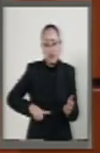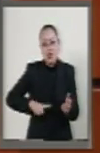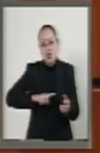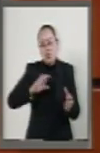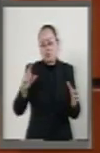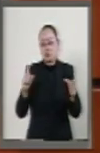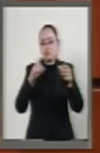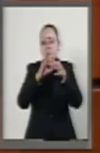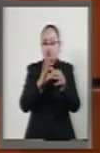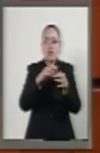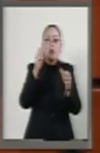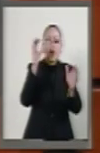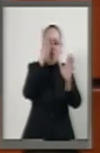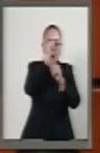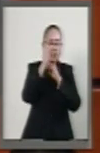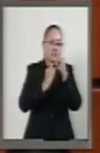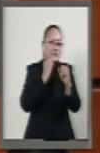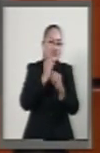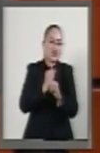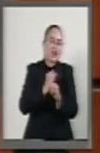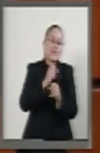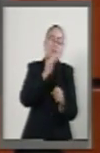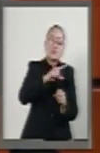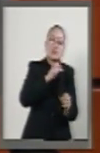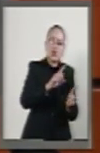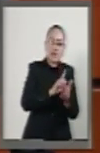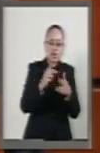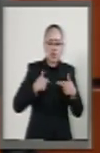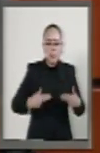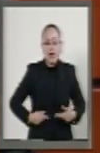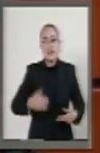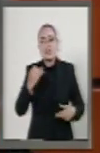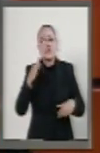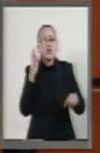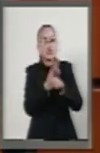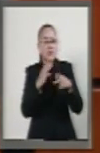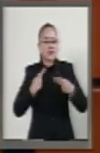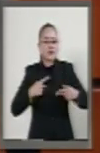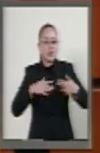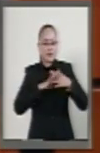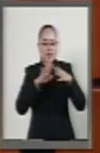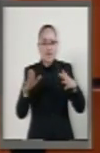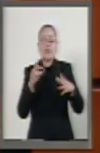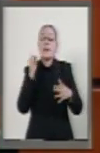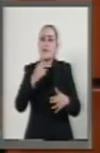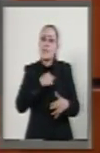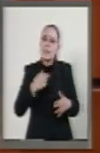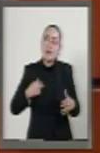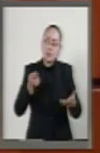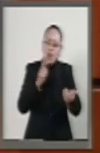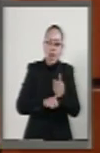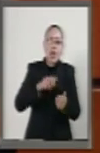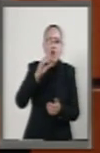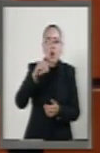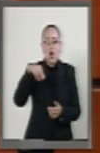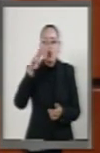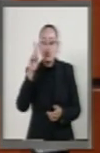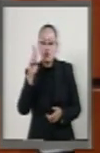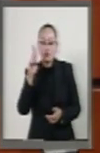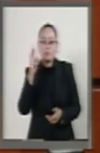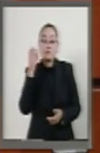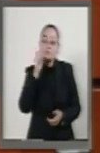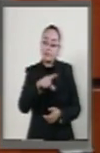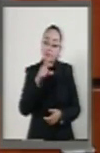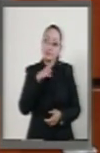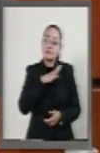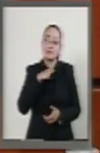del sistema de derechos humanos y de protección de migrantes y miembro activo en la ONU. Asimismo, y por